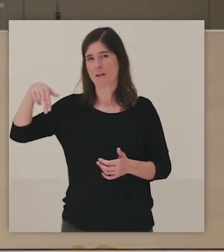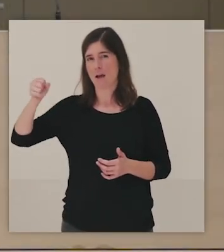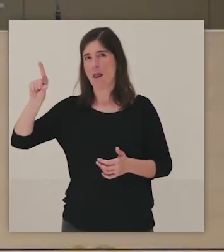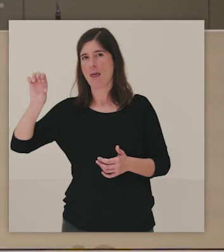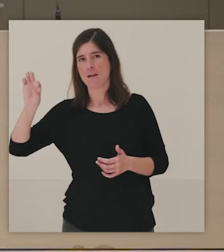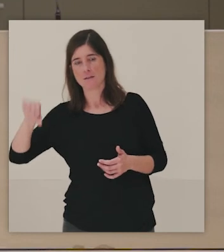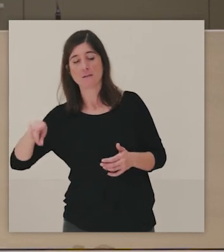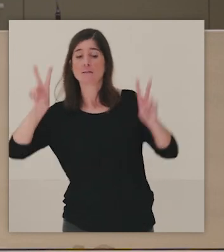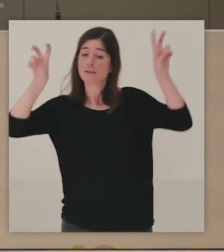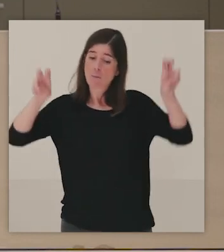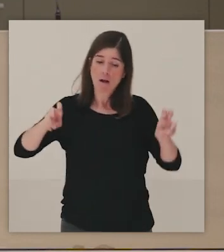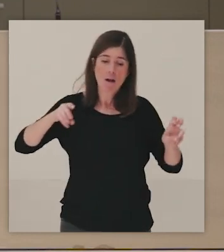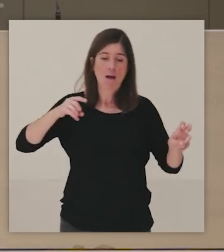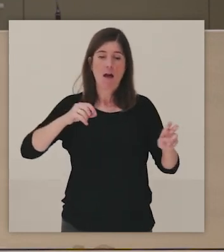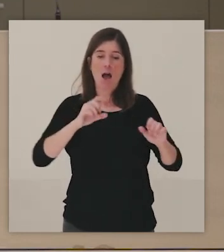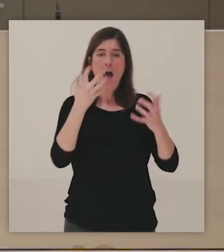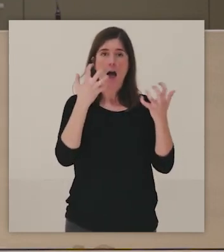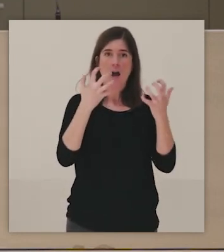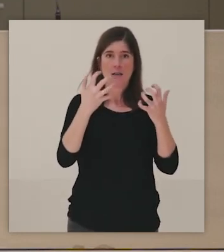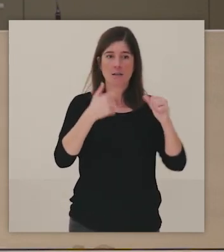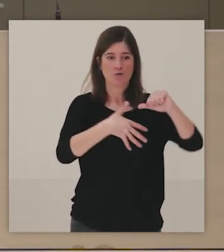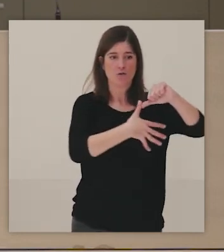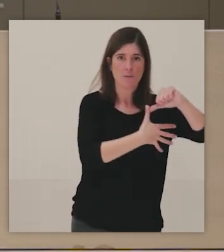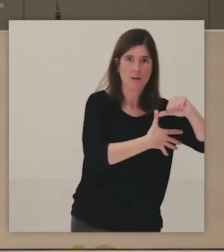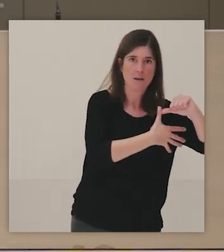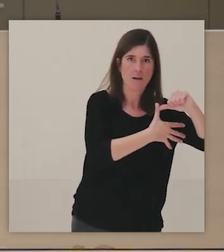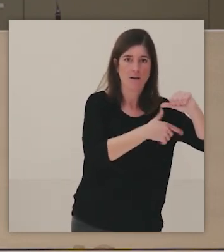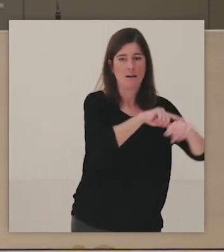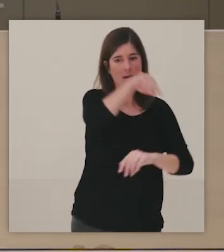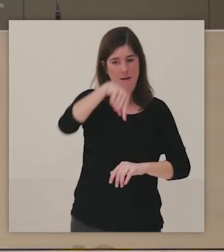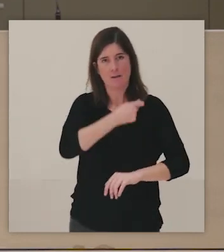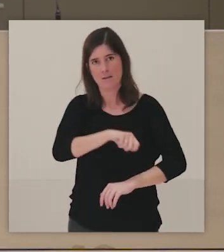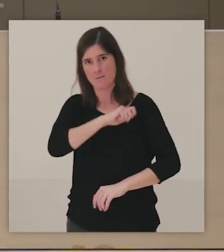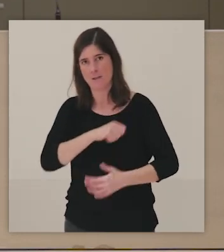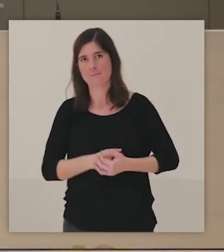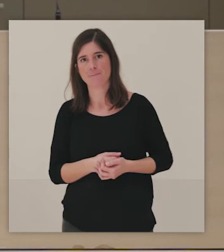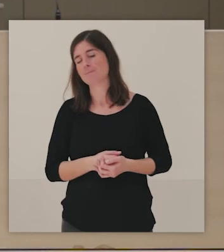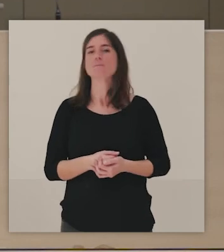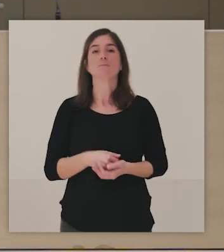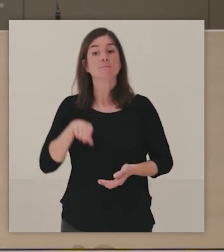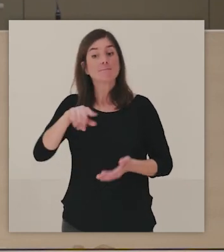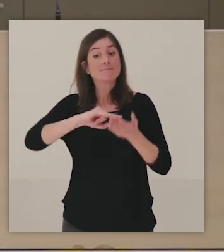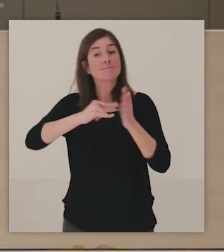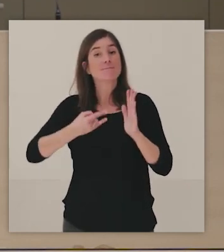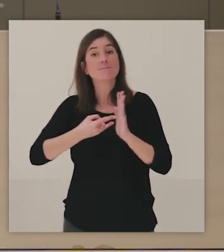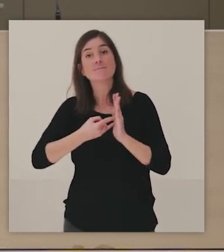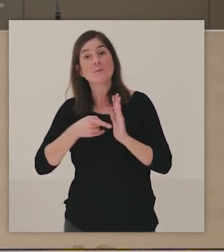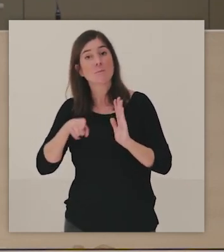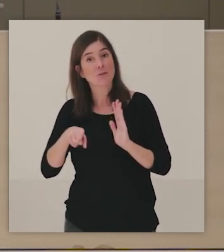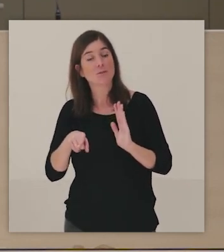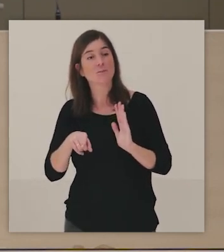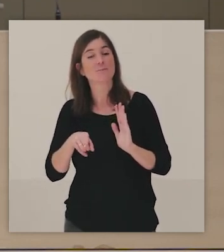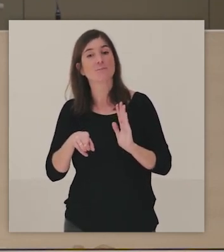latinoamericano en España. Con este proyecto, o este proyecto, lo estamos